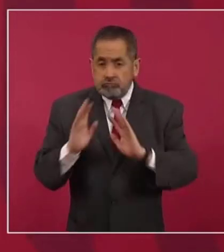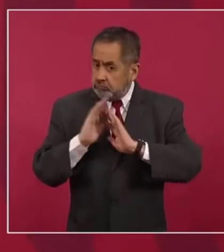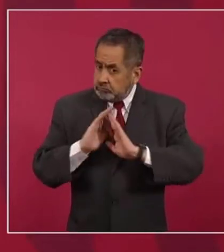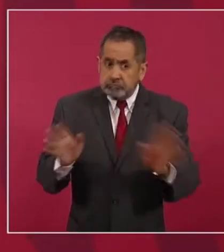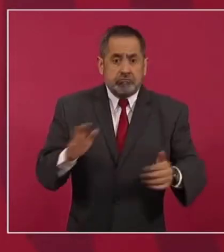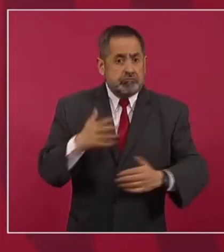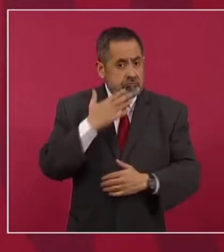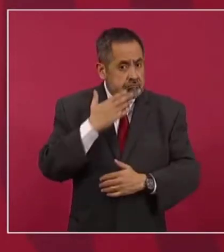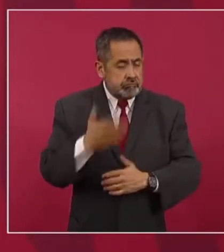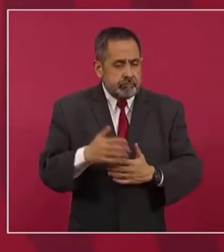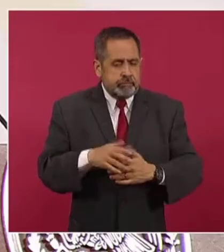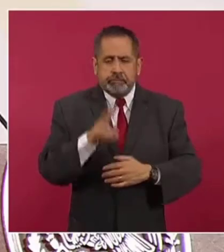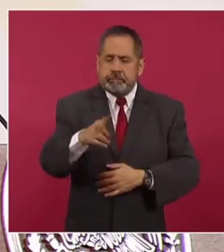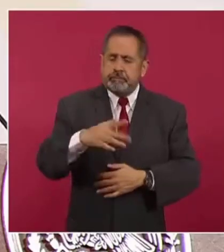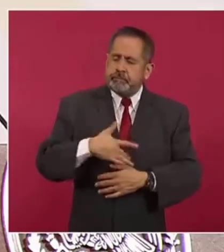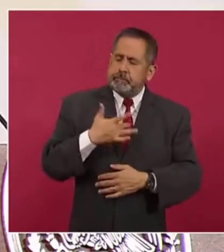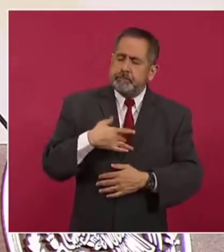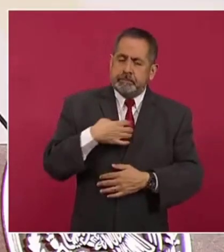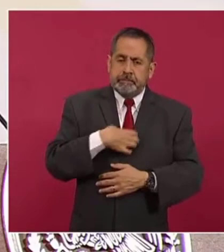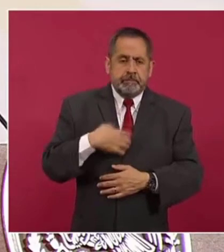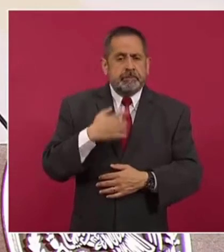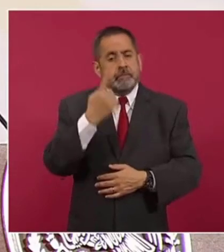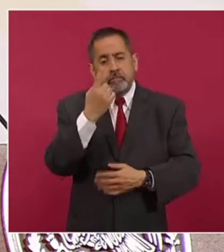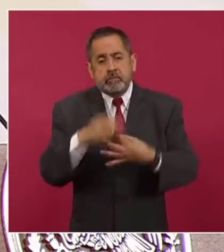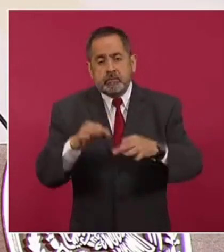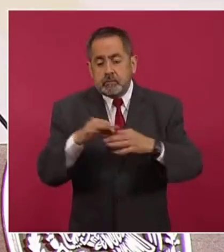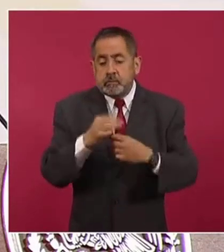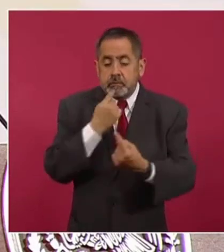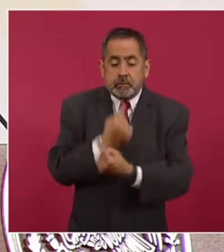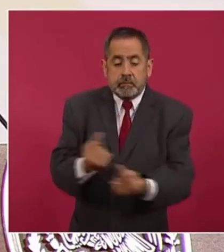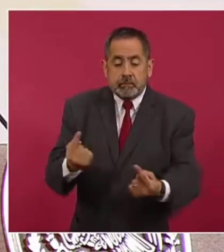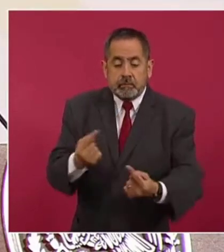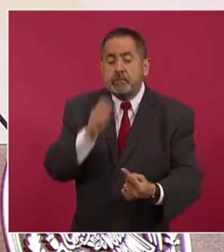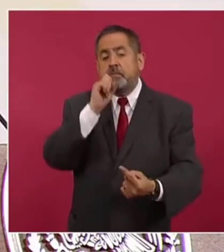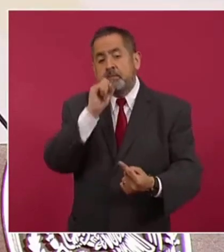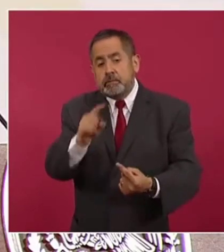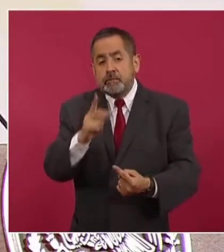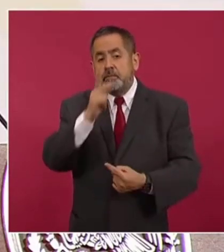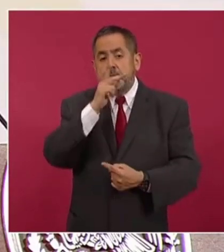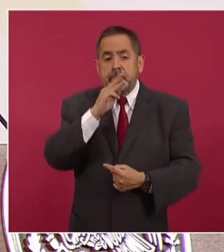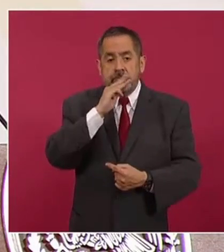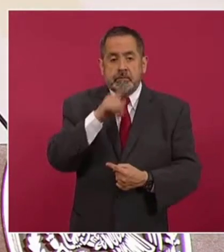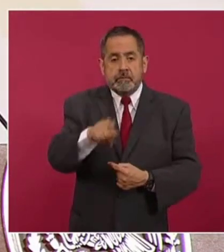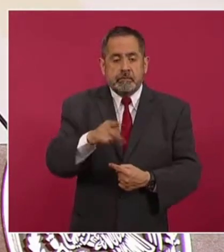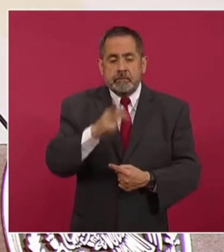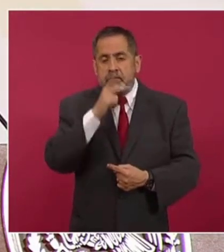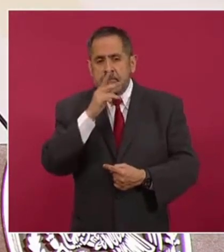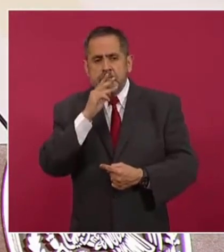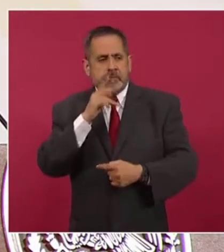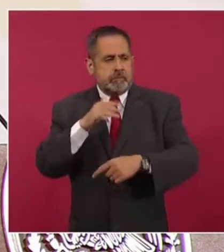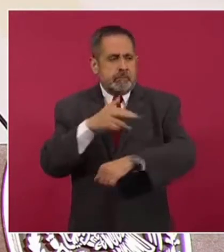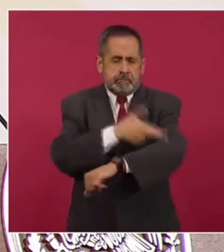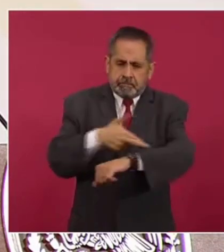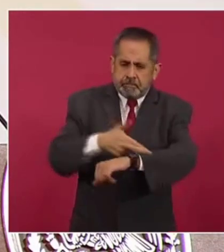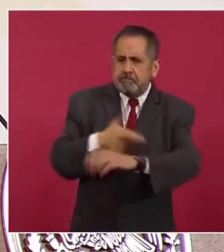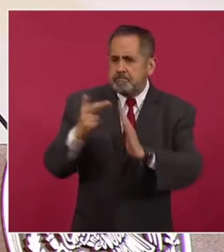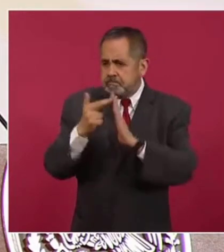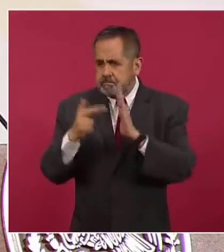da mucho gusto porque, además de los niños, están los padres de familia, siguen haciendo sus protocolos, siguen